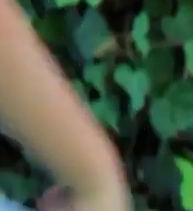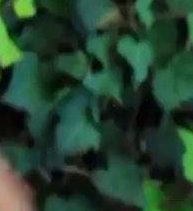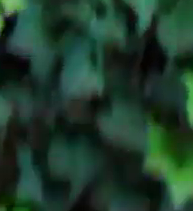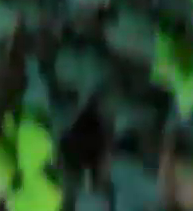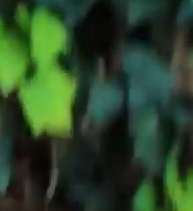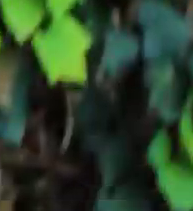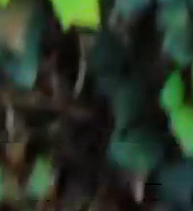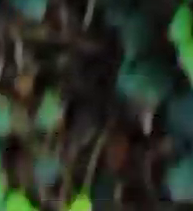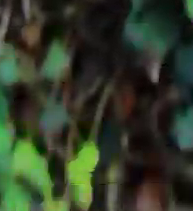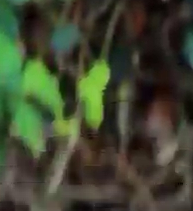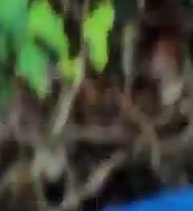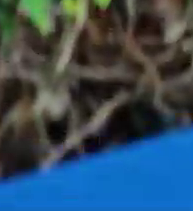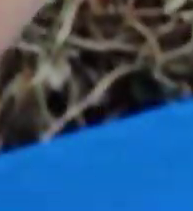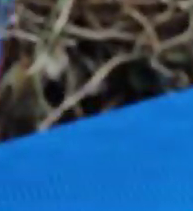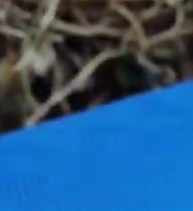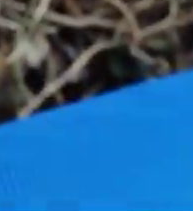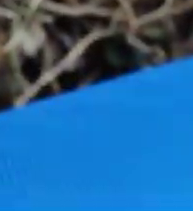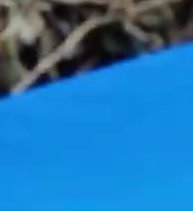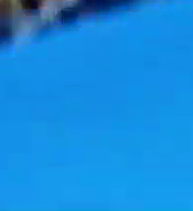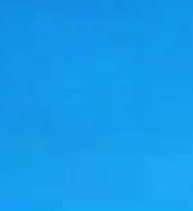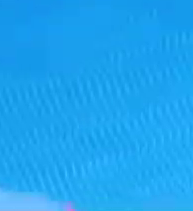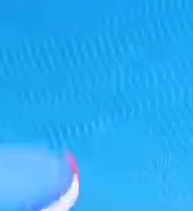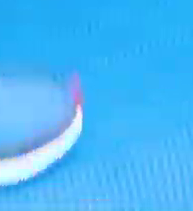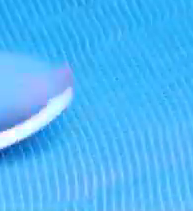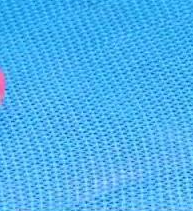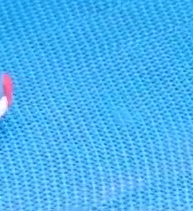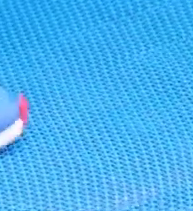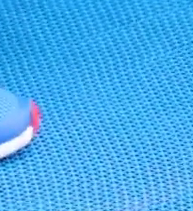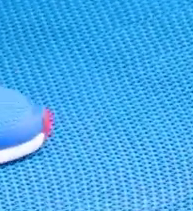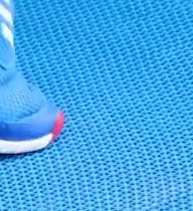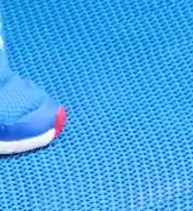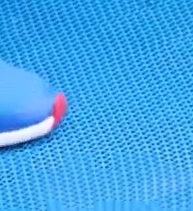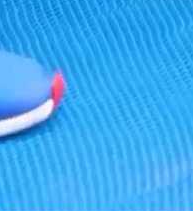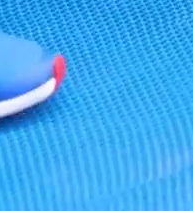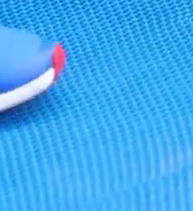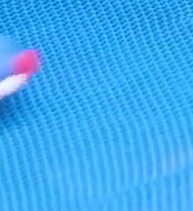del mismo pie. Bien. Bien.